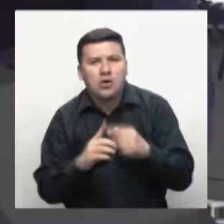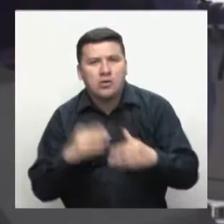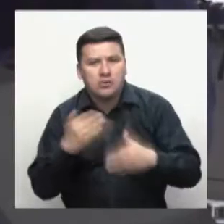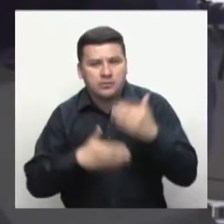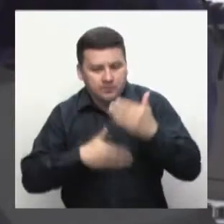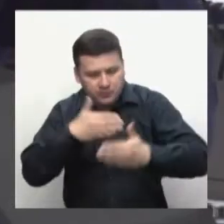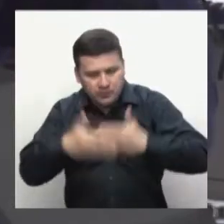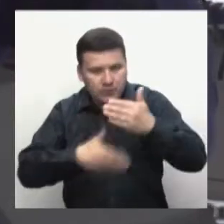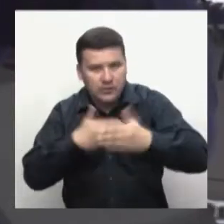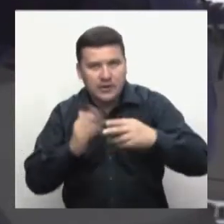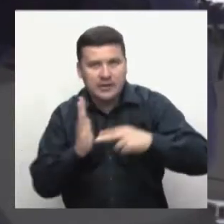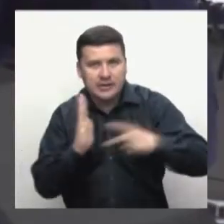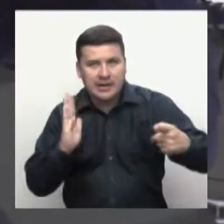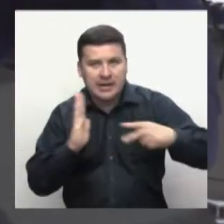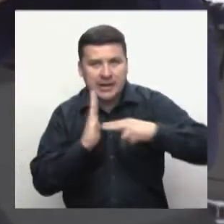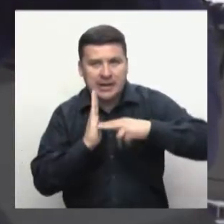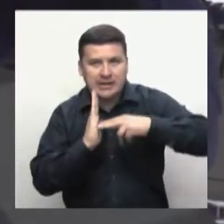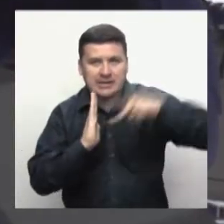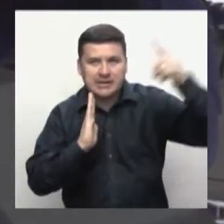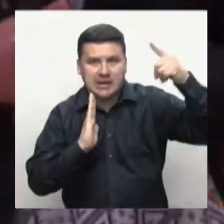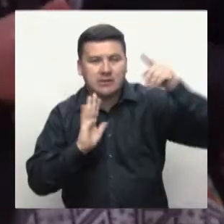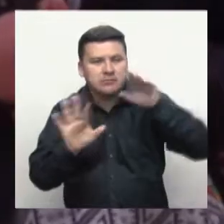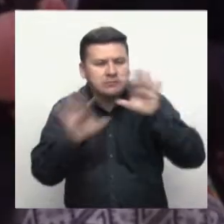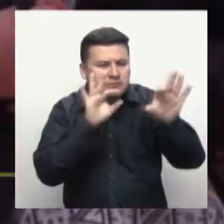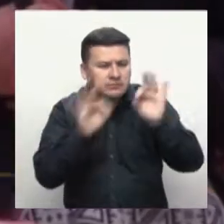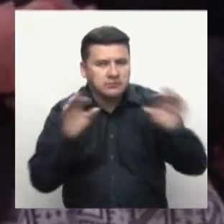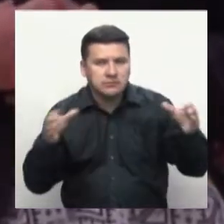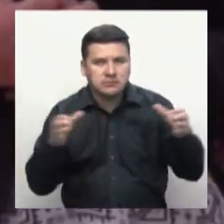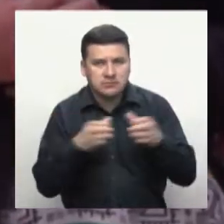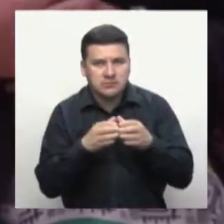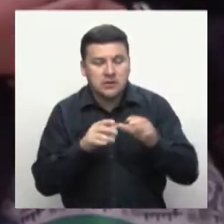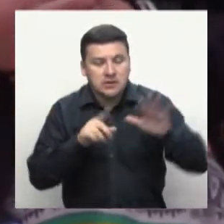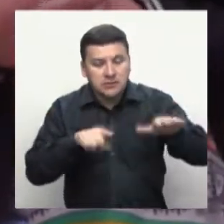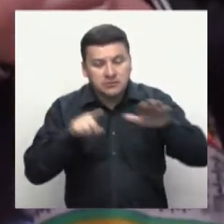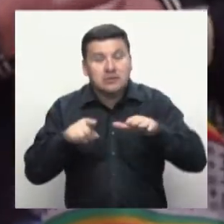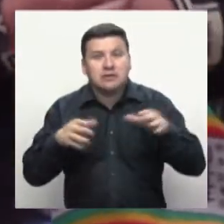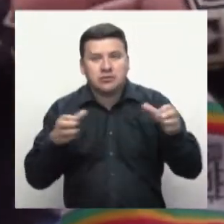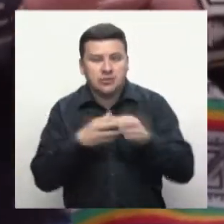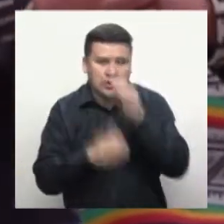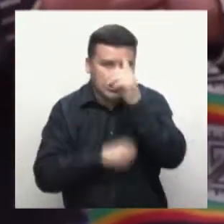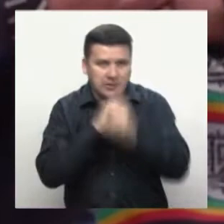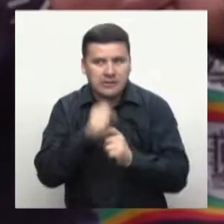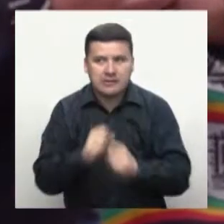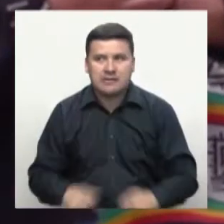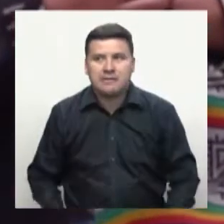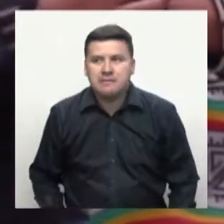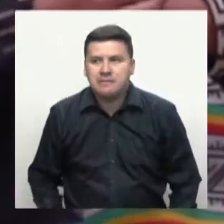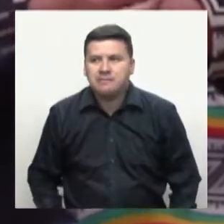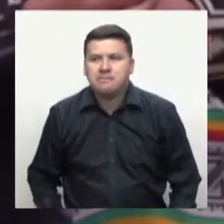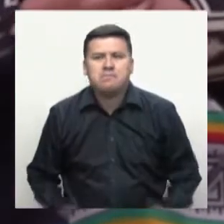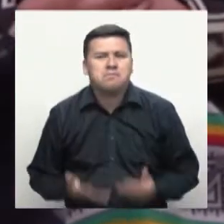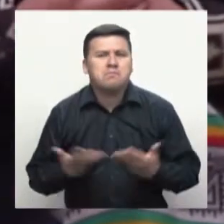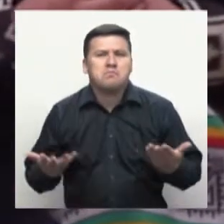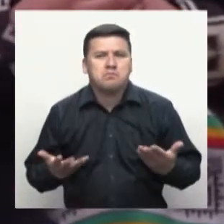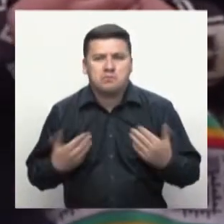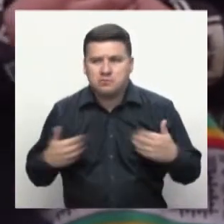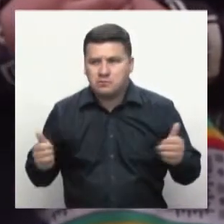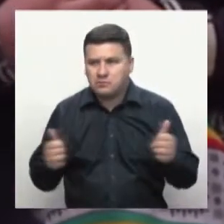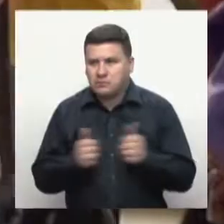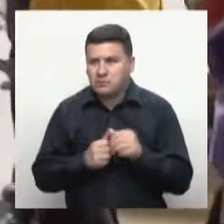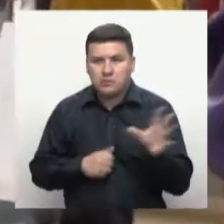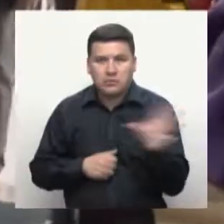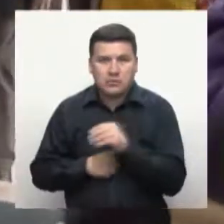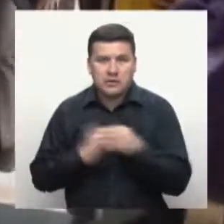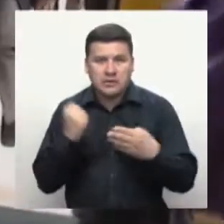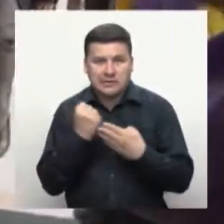educativa del año. Bueno, estamos aquí acompañada de más de todos los aprendices que están iniciando hoy su formación, no solamente ellos